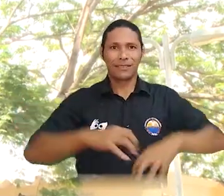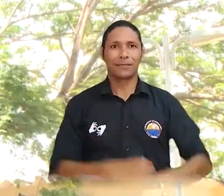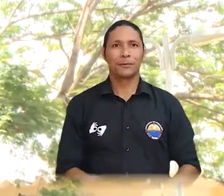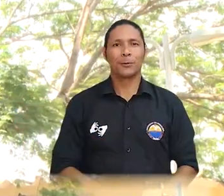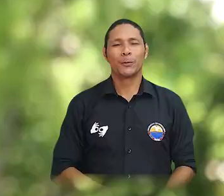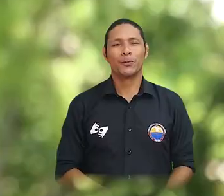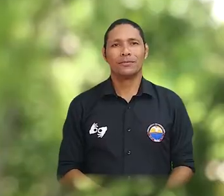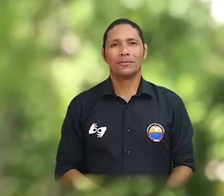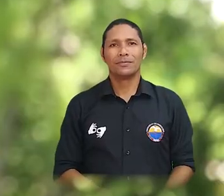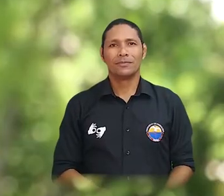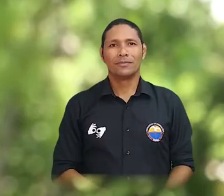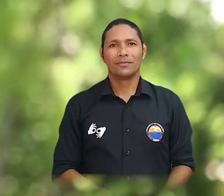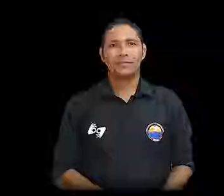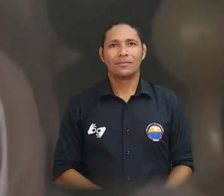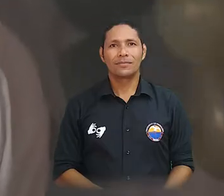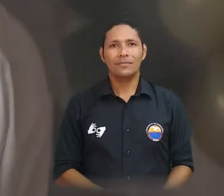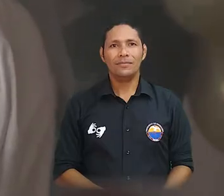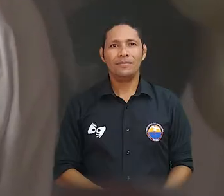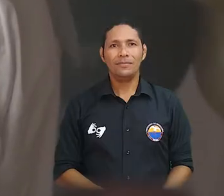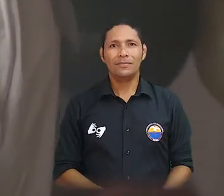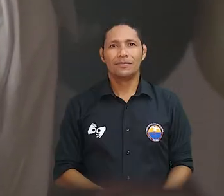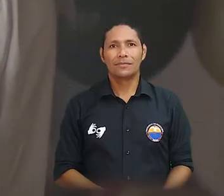modalidades de pregado y posgrados.